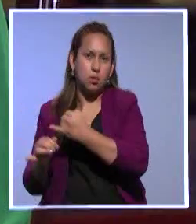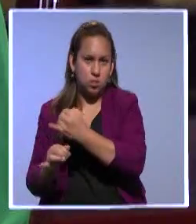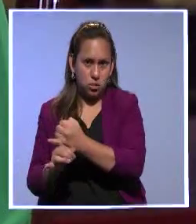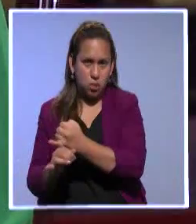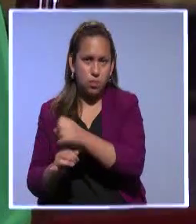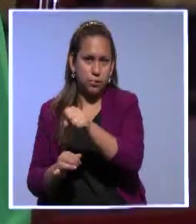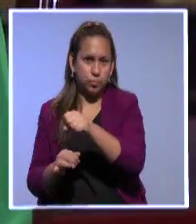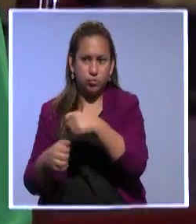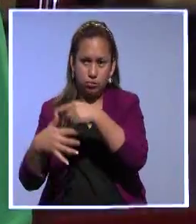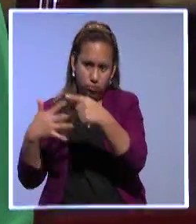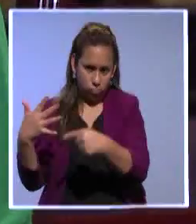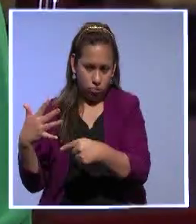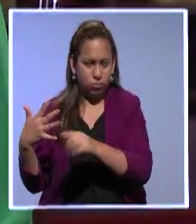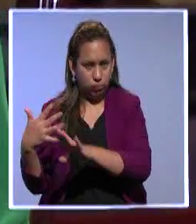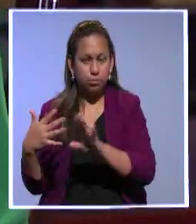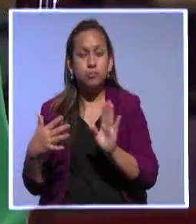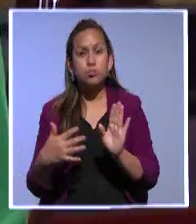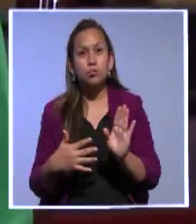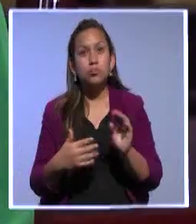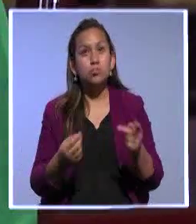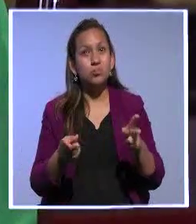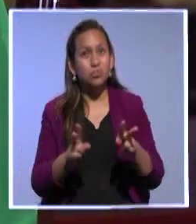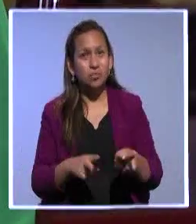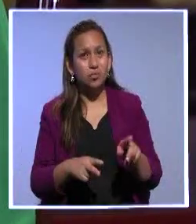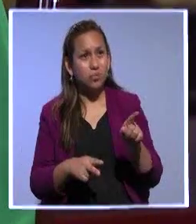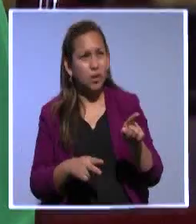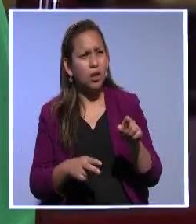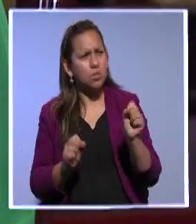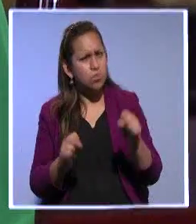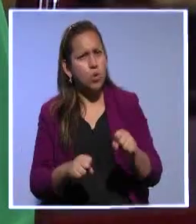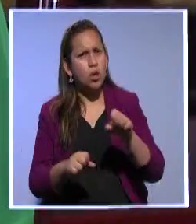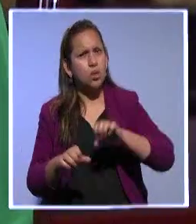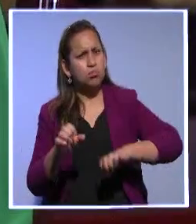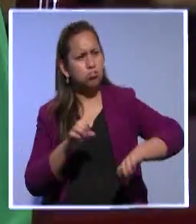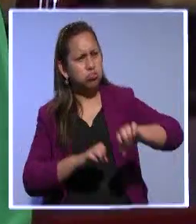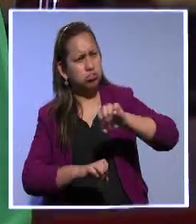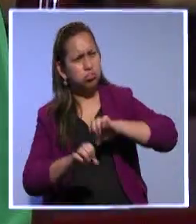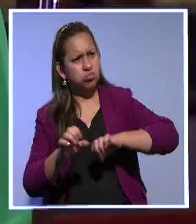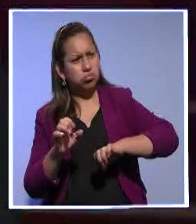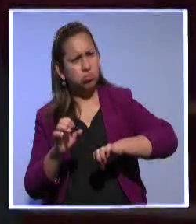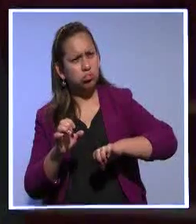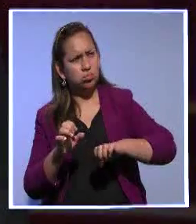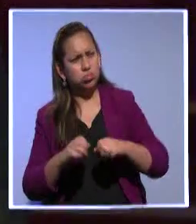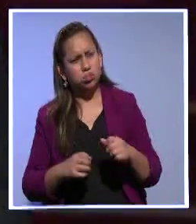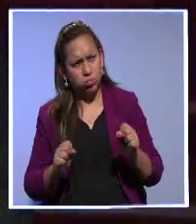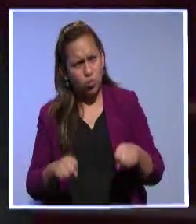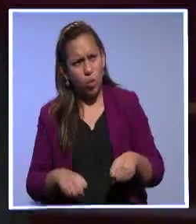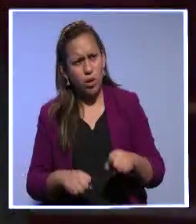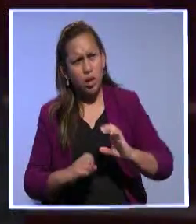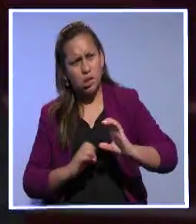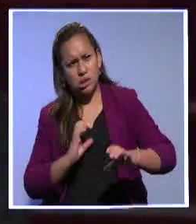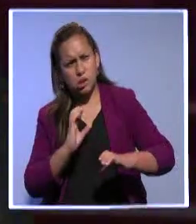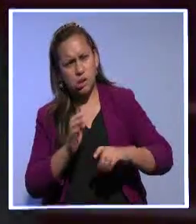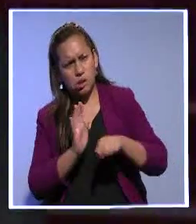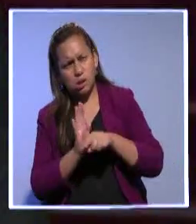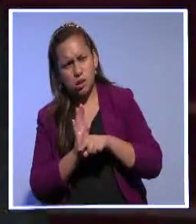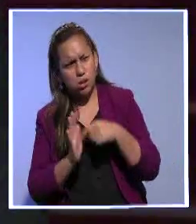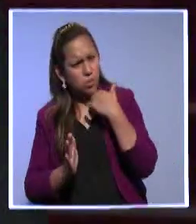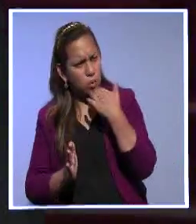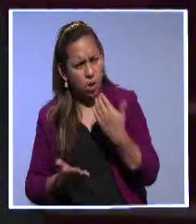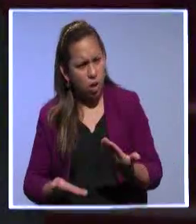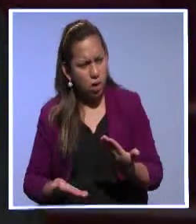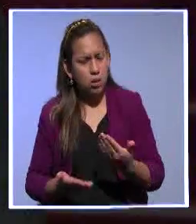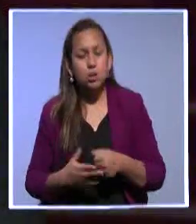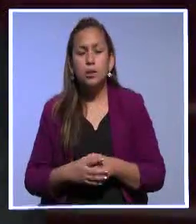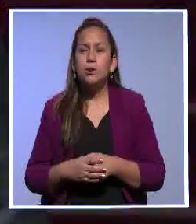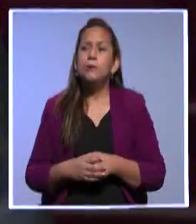pero independientemente de eso, ¿allí también no cabe una autocrítica? Me parece que es fundamental. Todo modelo económico debe responder a una realidad